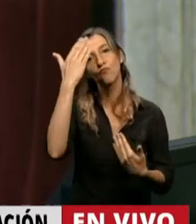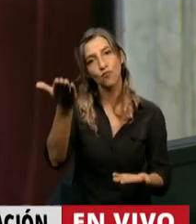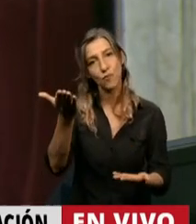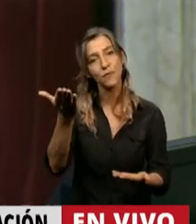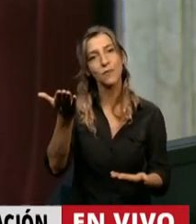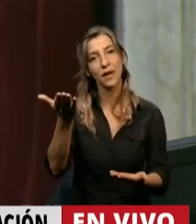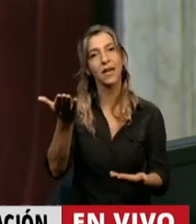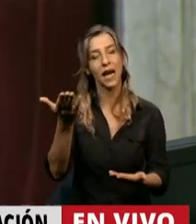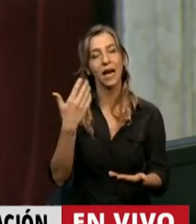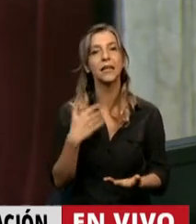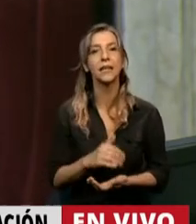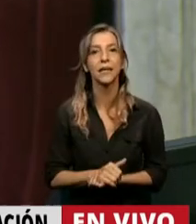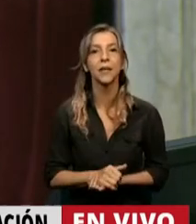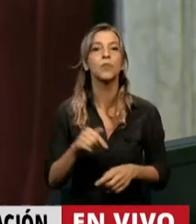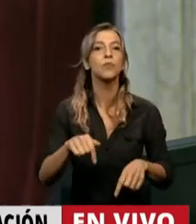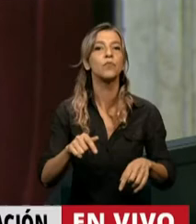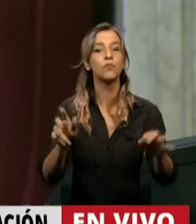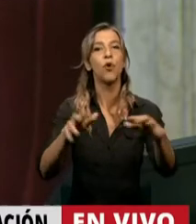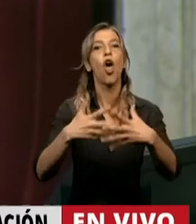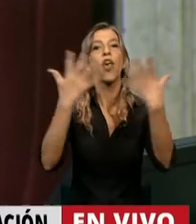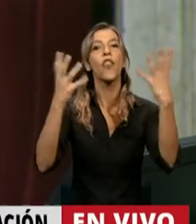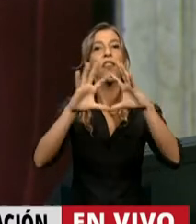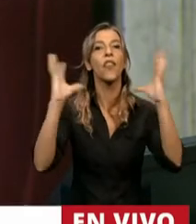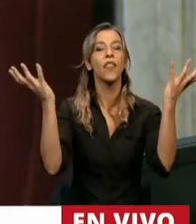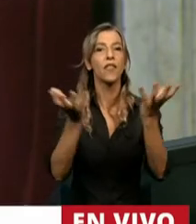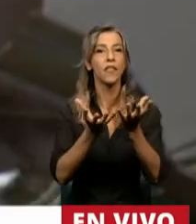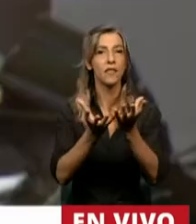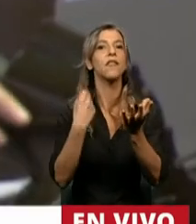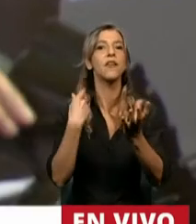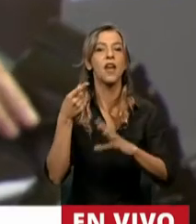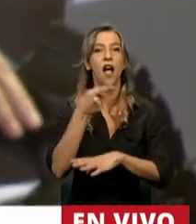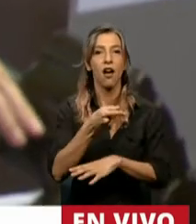con motivo del Día Internacional contra la Trata de Personas.